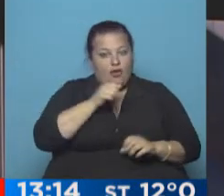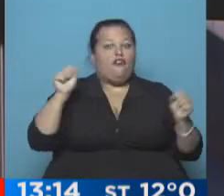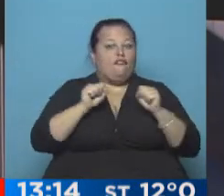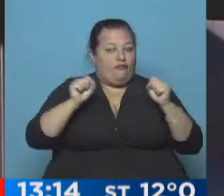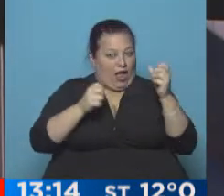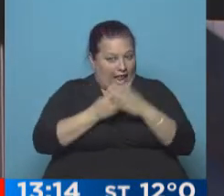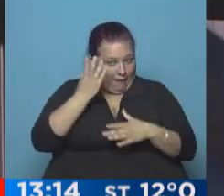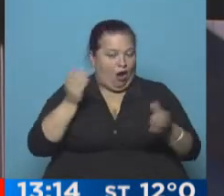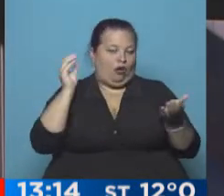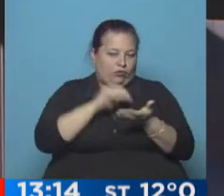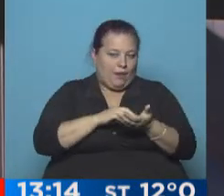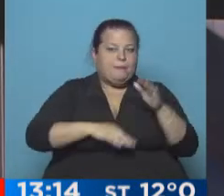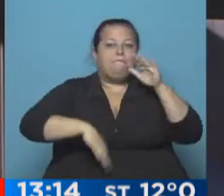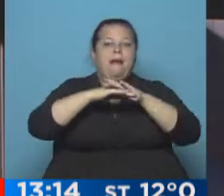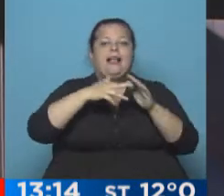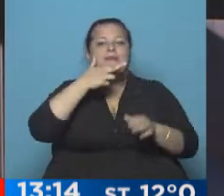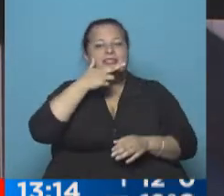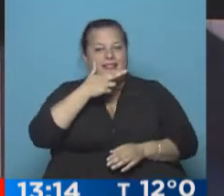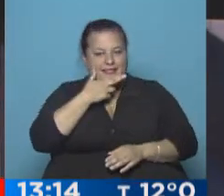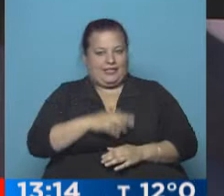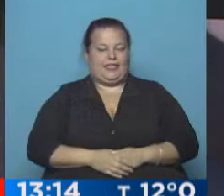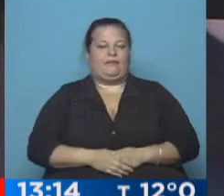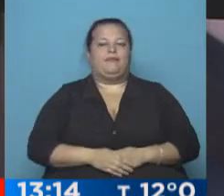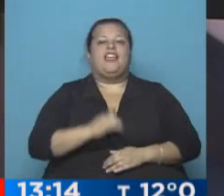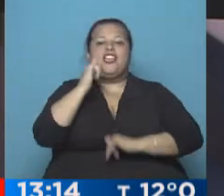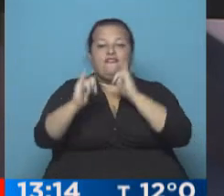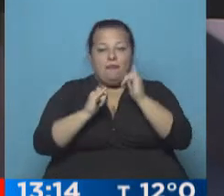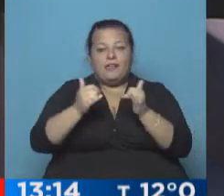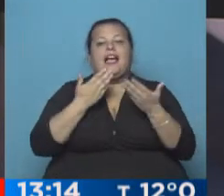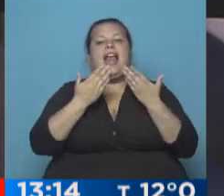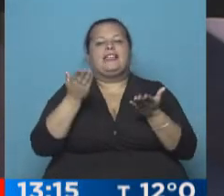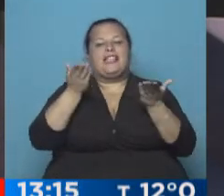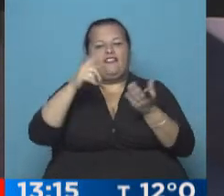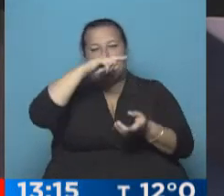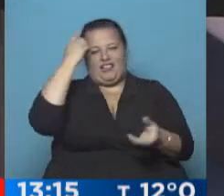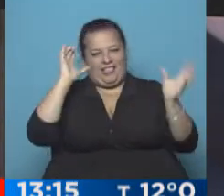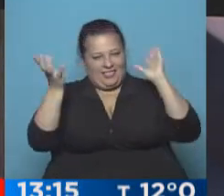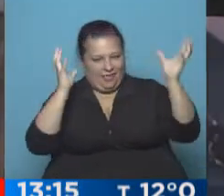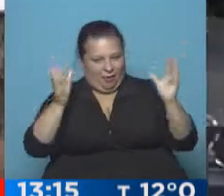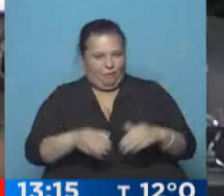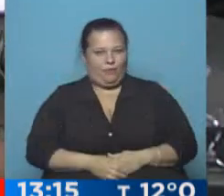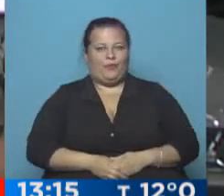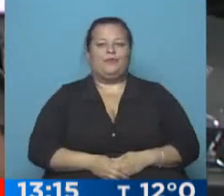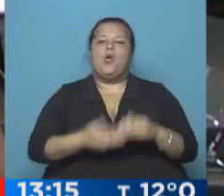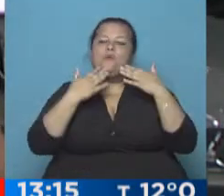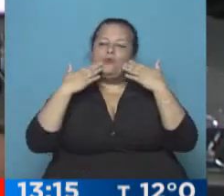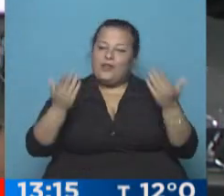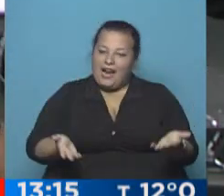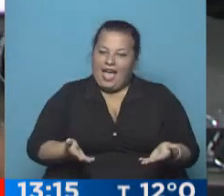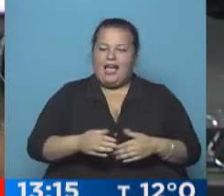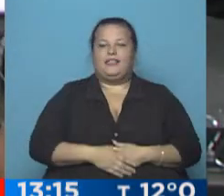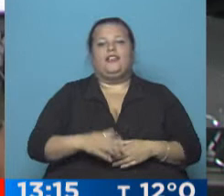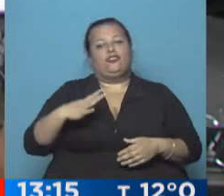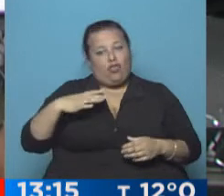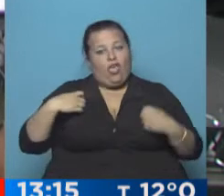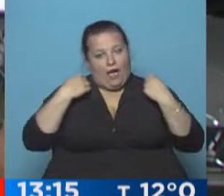frío a la mañana, otra vez la máxima, 17. Información del Servicio Meteorológico Nacional. Muchas gracias, Nadia. Seguimos